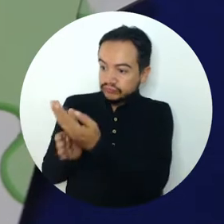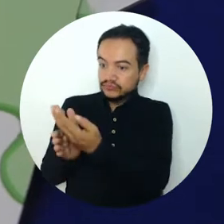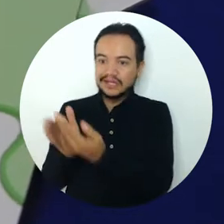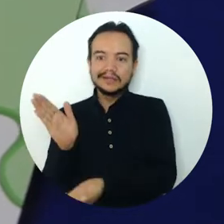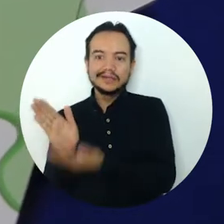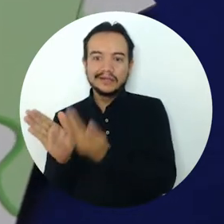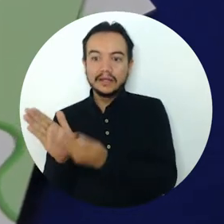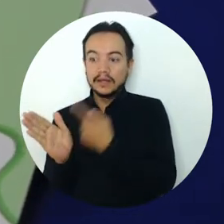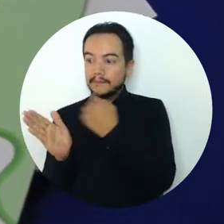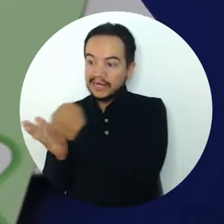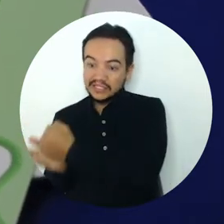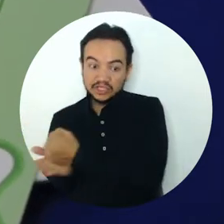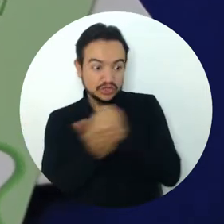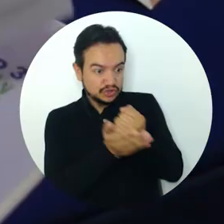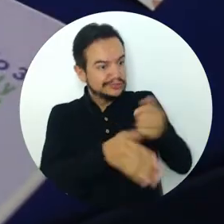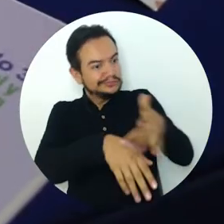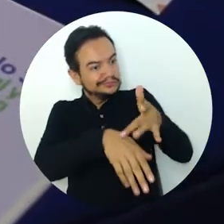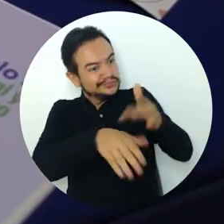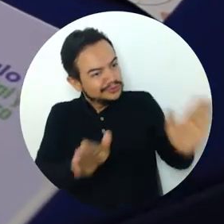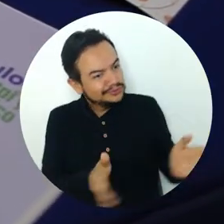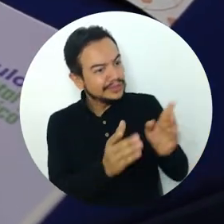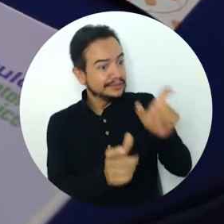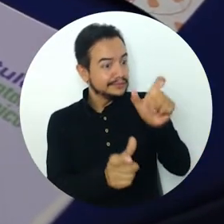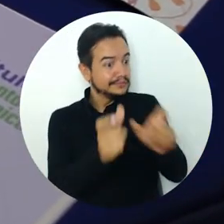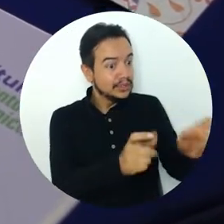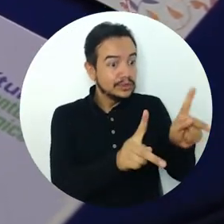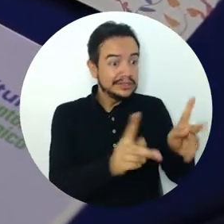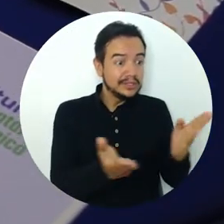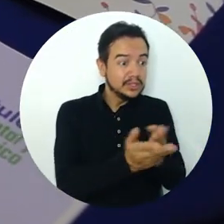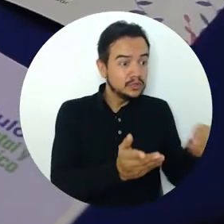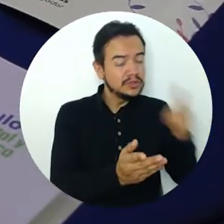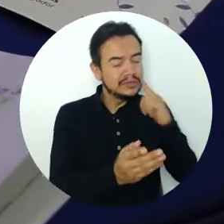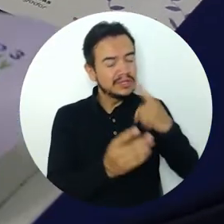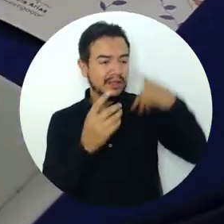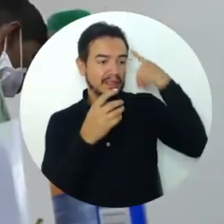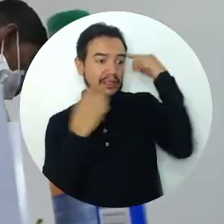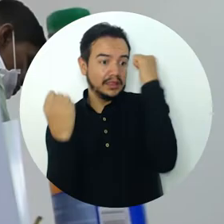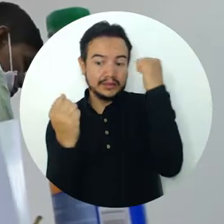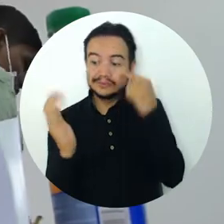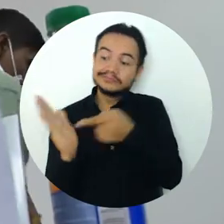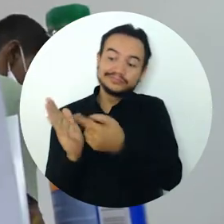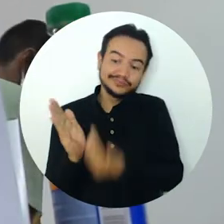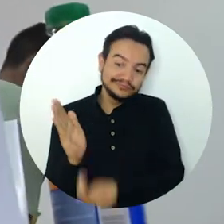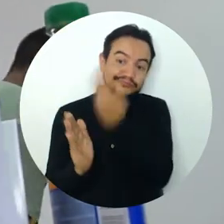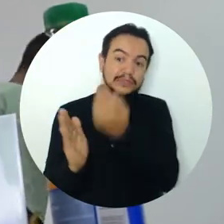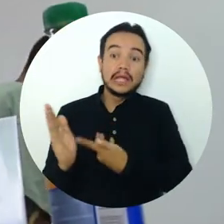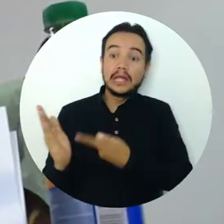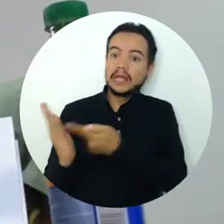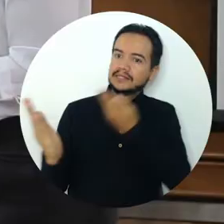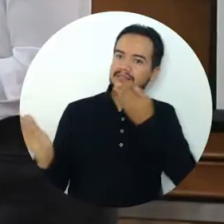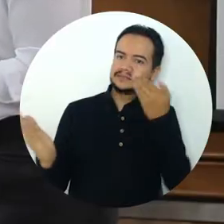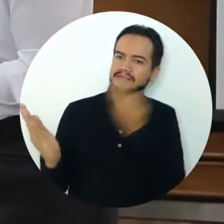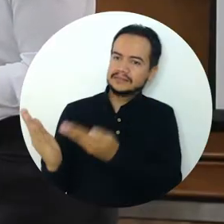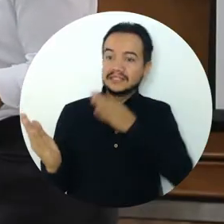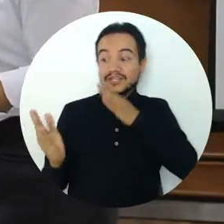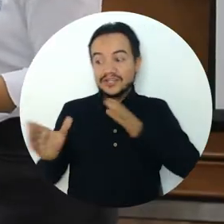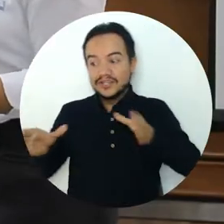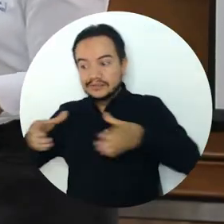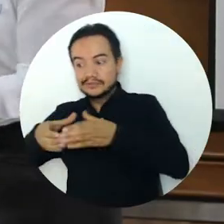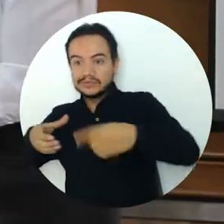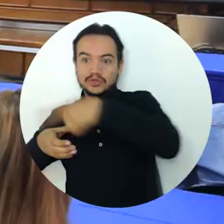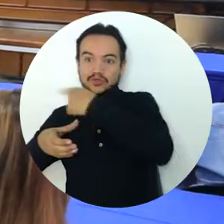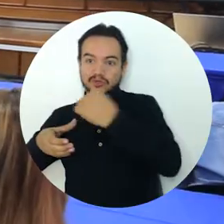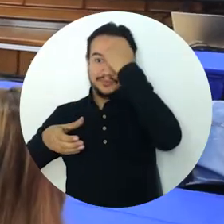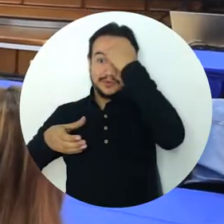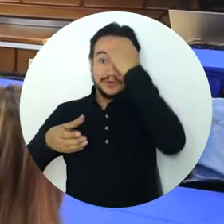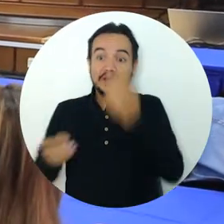Una cartilla que promueve la salud mental y el bienestar psicológico en estudiantes universitarios es la herramienta heroica que impulsan docentes y graduados